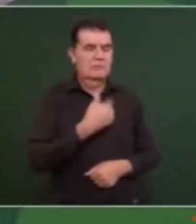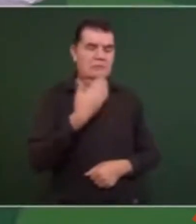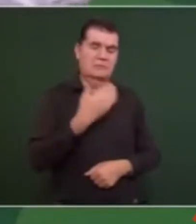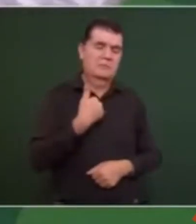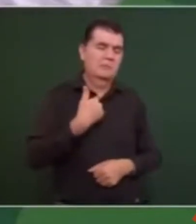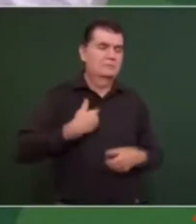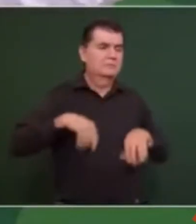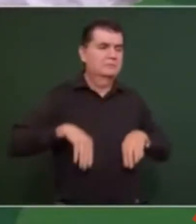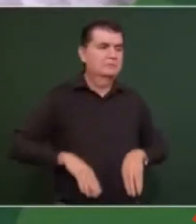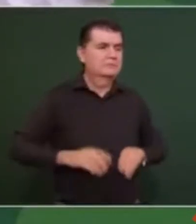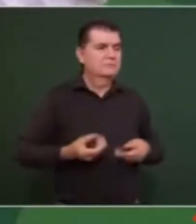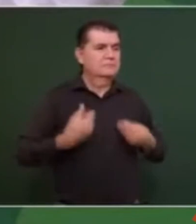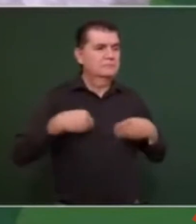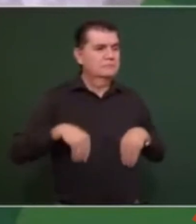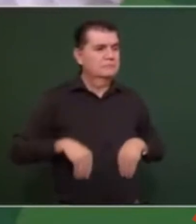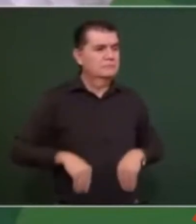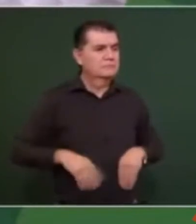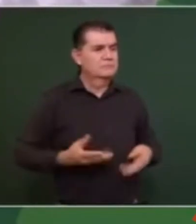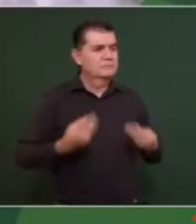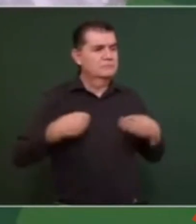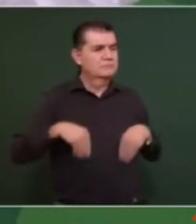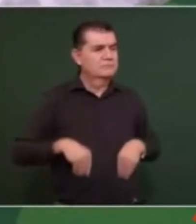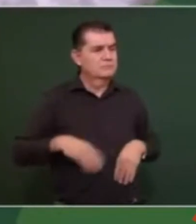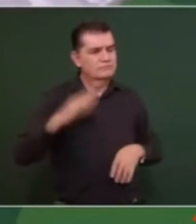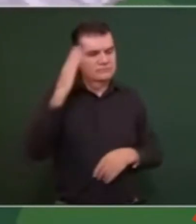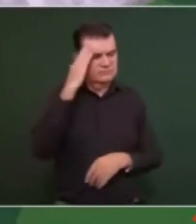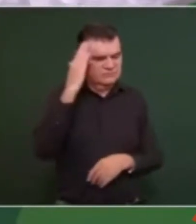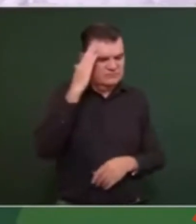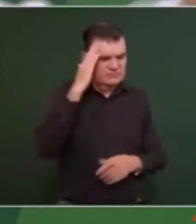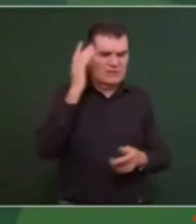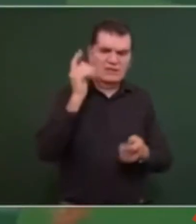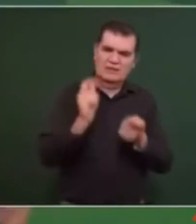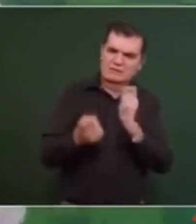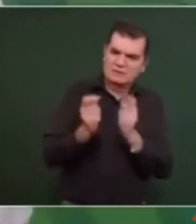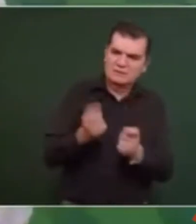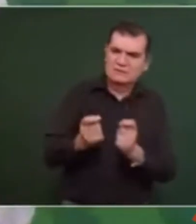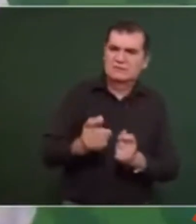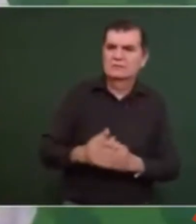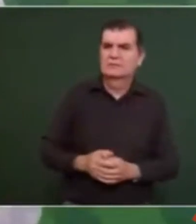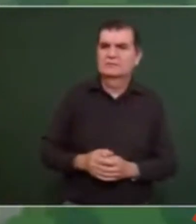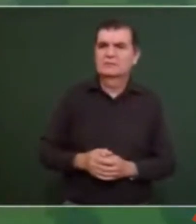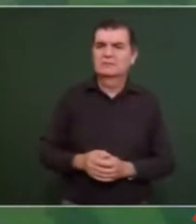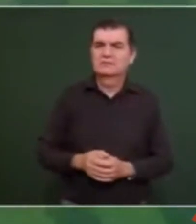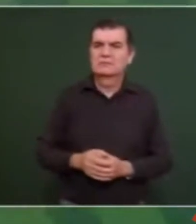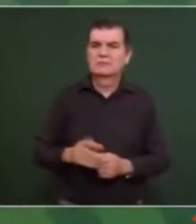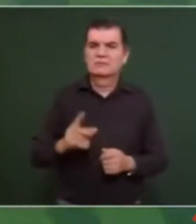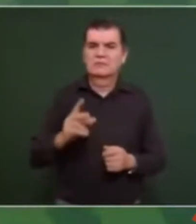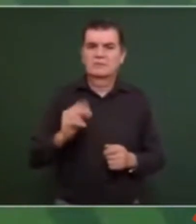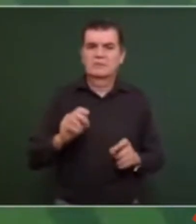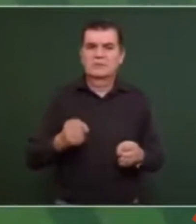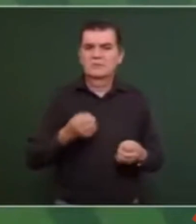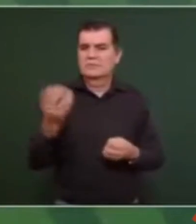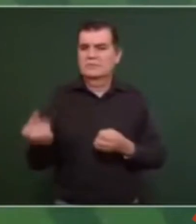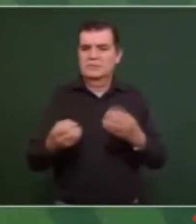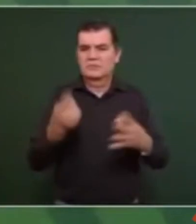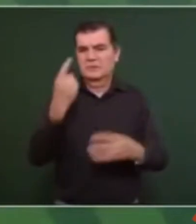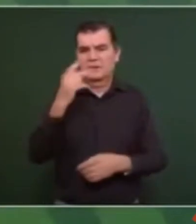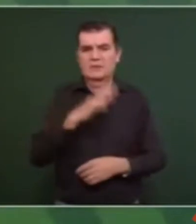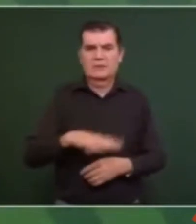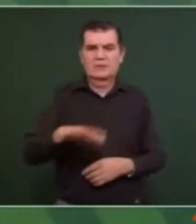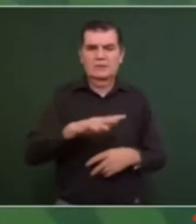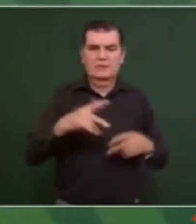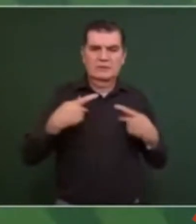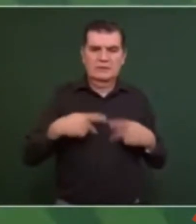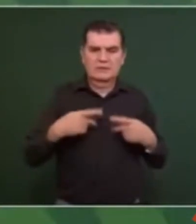siempre en los líderes, asesores y no llegaba a la gente. ahora